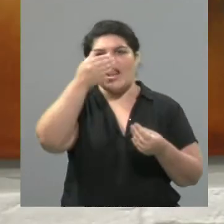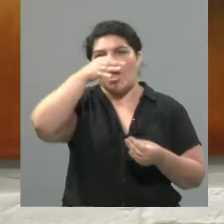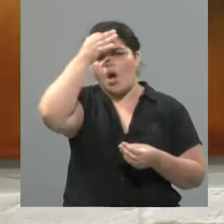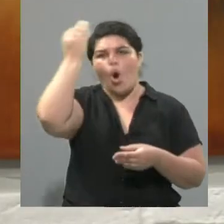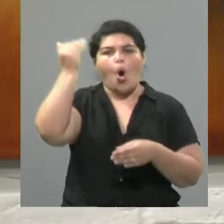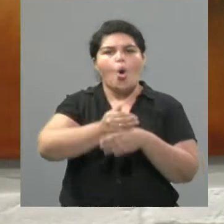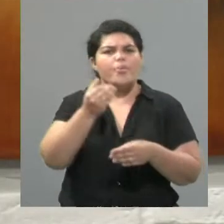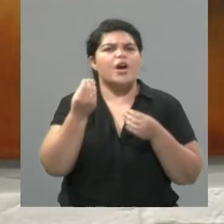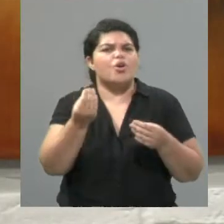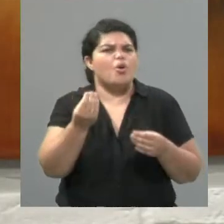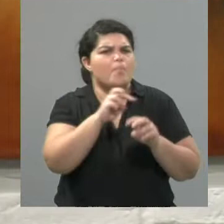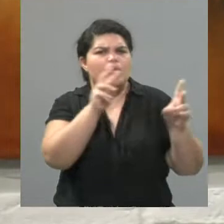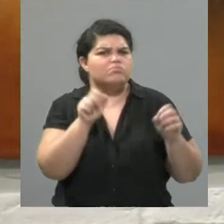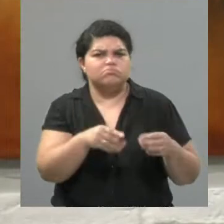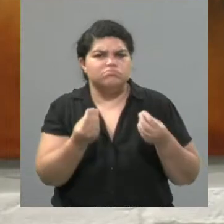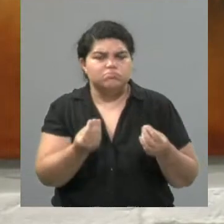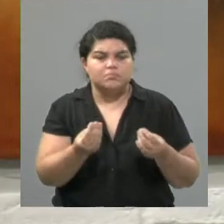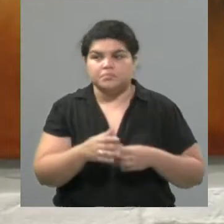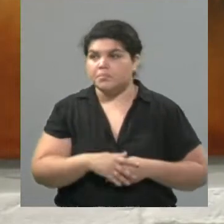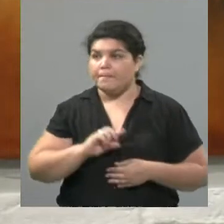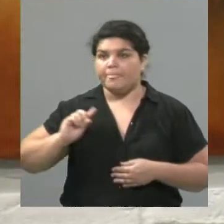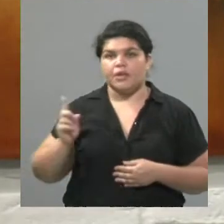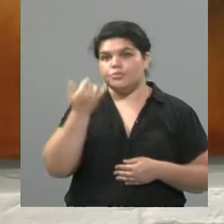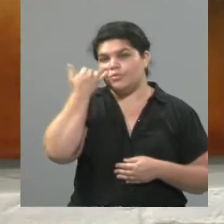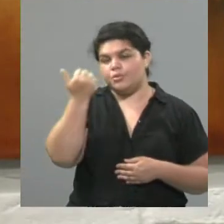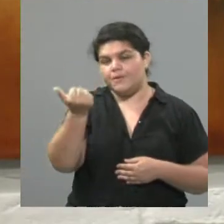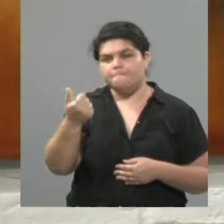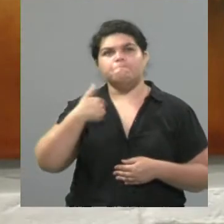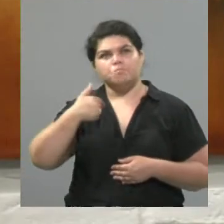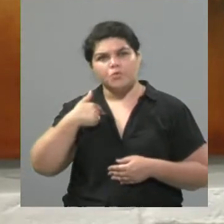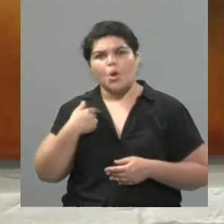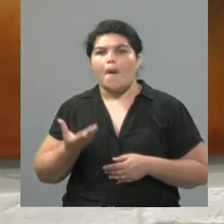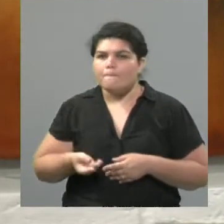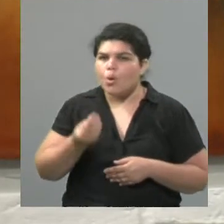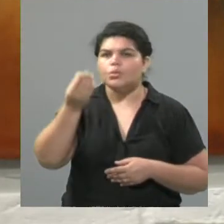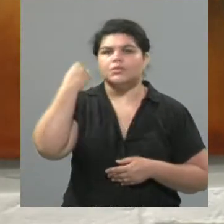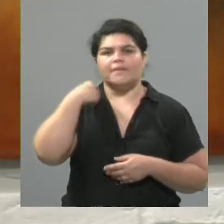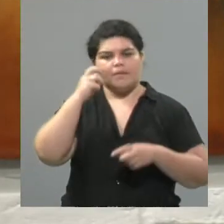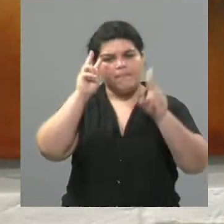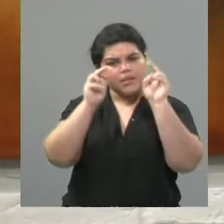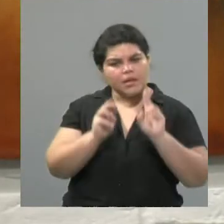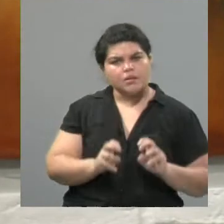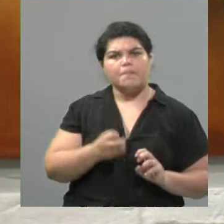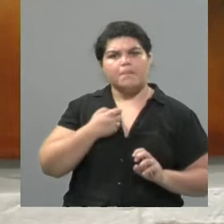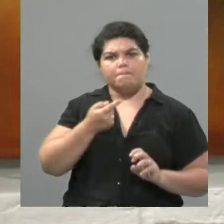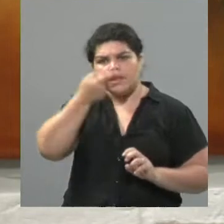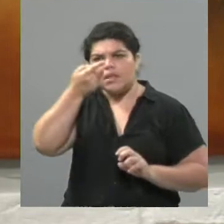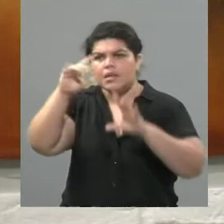estimulados sobre estos conceptos. A mí en lo particular, yo soy mucho de investigar, me interesa mucho el medio ambiente.